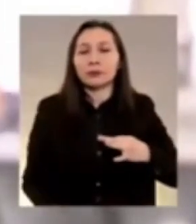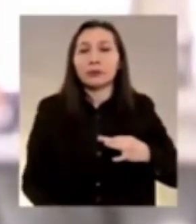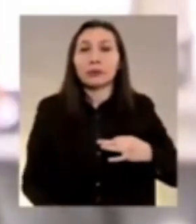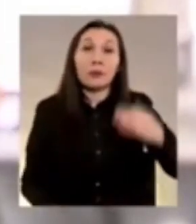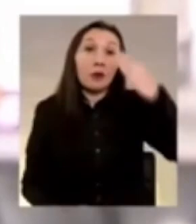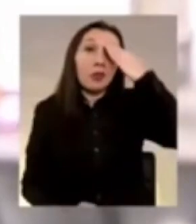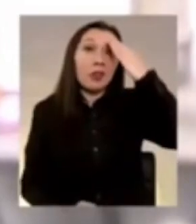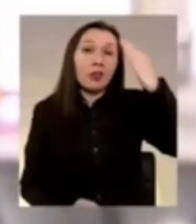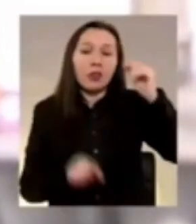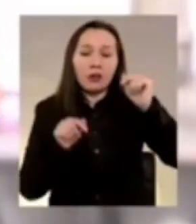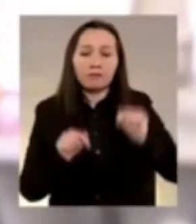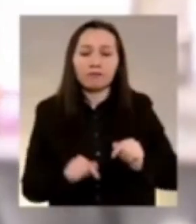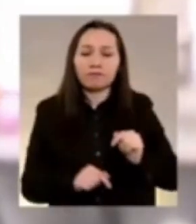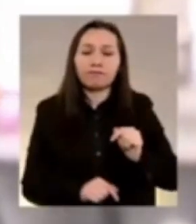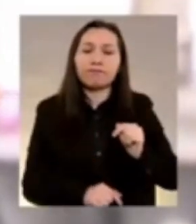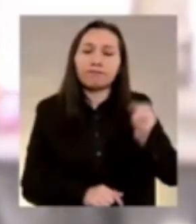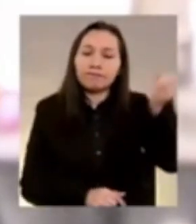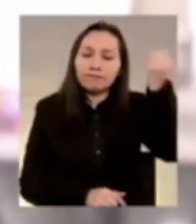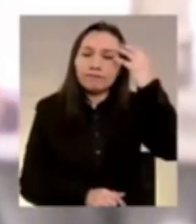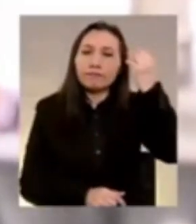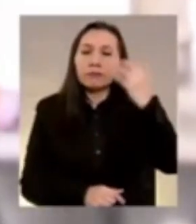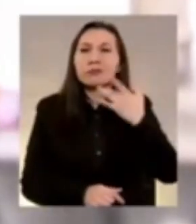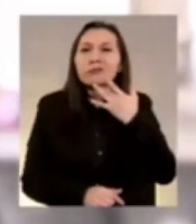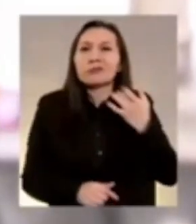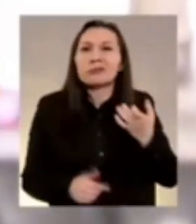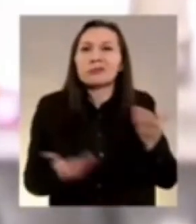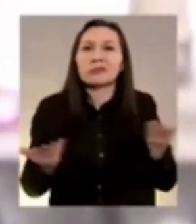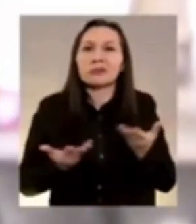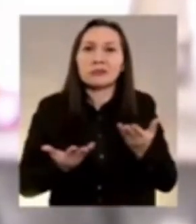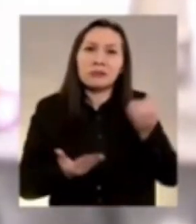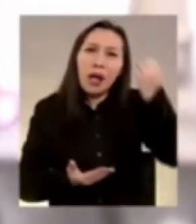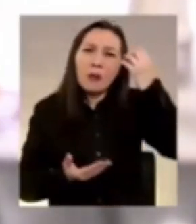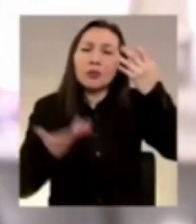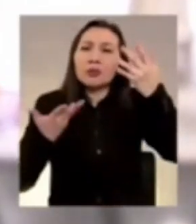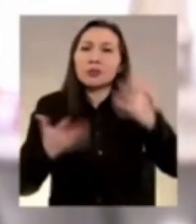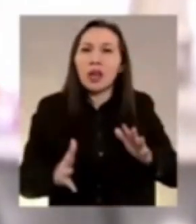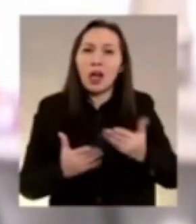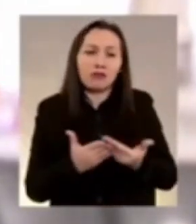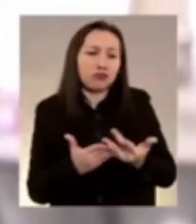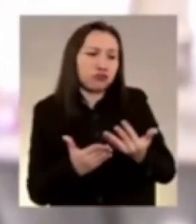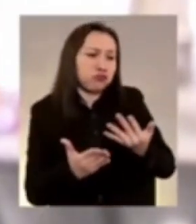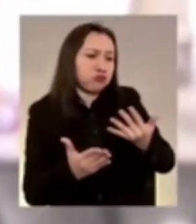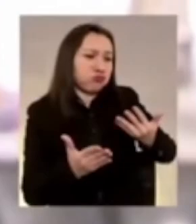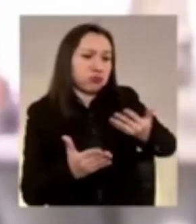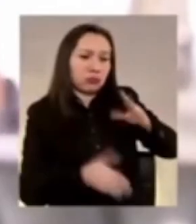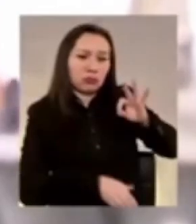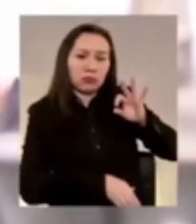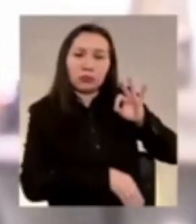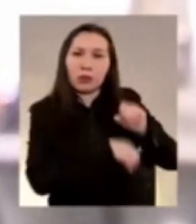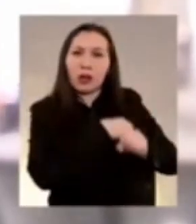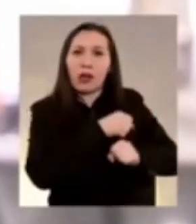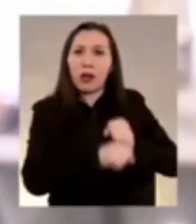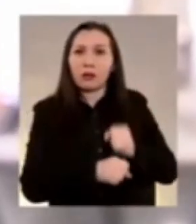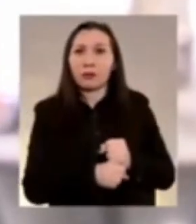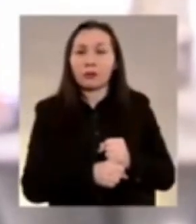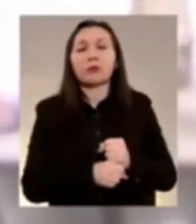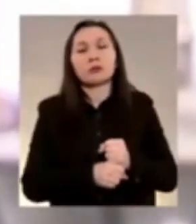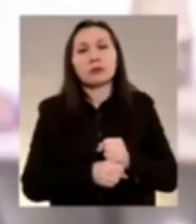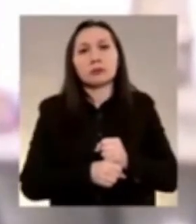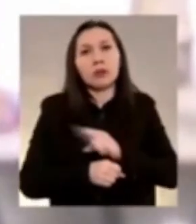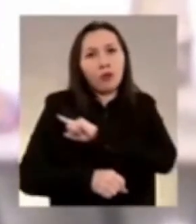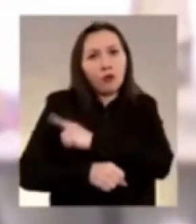un día para hacer aprendizaje, que hemos aprendido en estos 50 años y